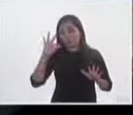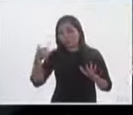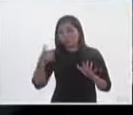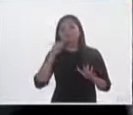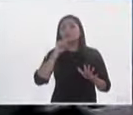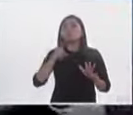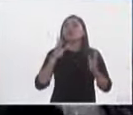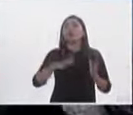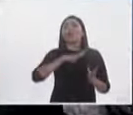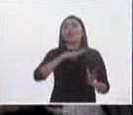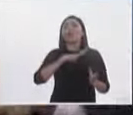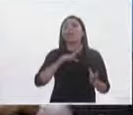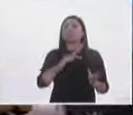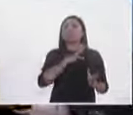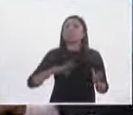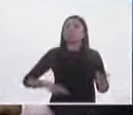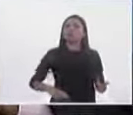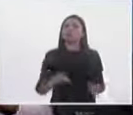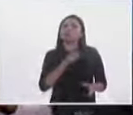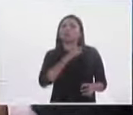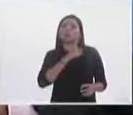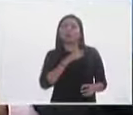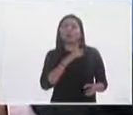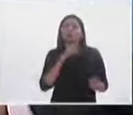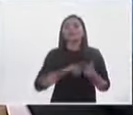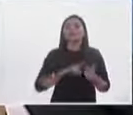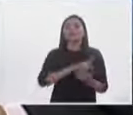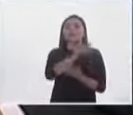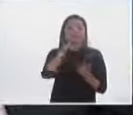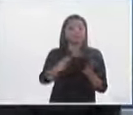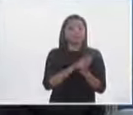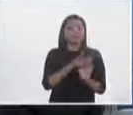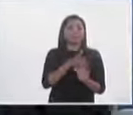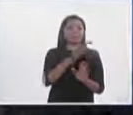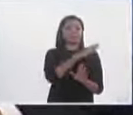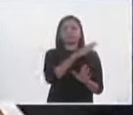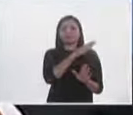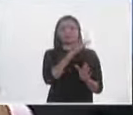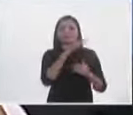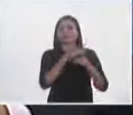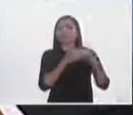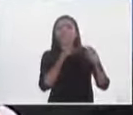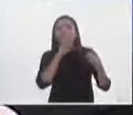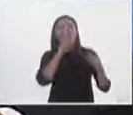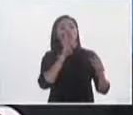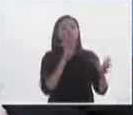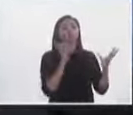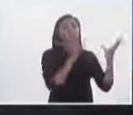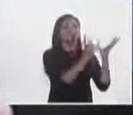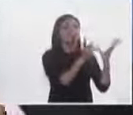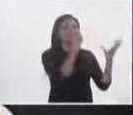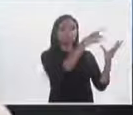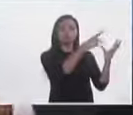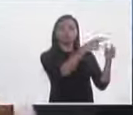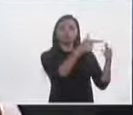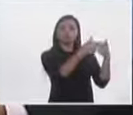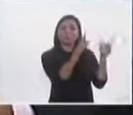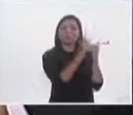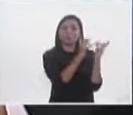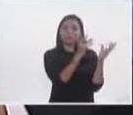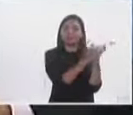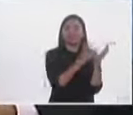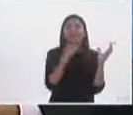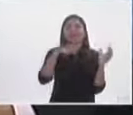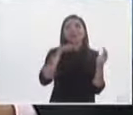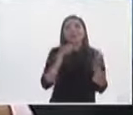candidaturas independientes la ley de partidos de aquel entonces fue lo que les otorgó a los partidos el monopolio y ahora de lo que podemos